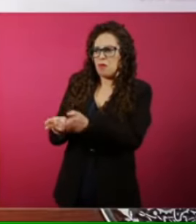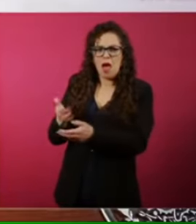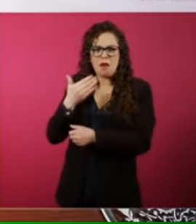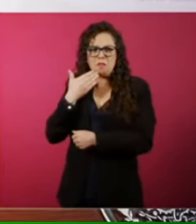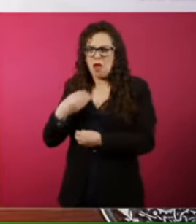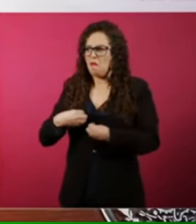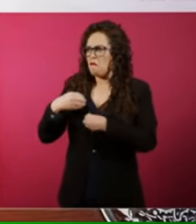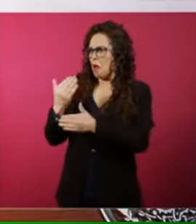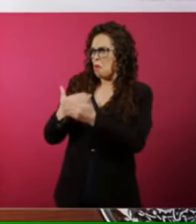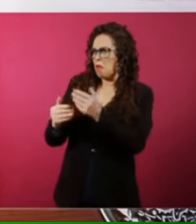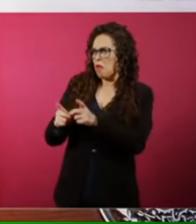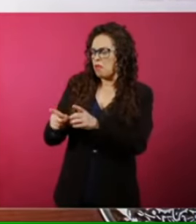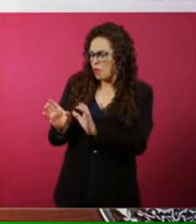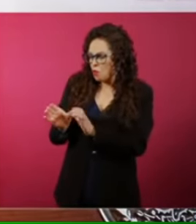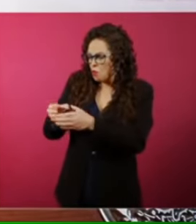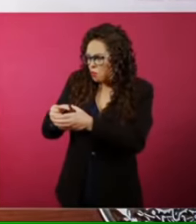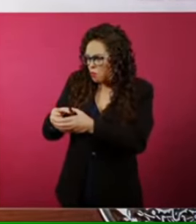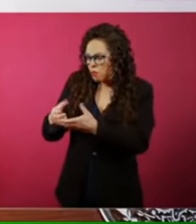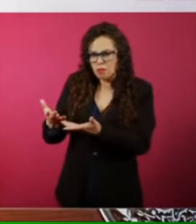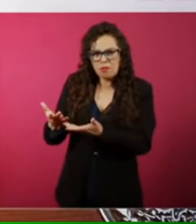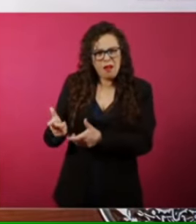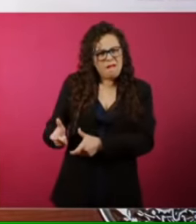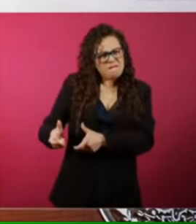en un mundo de opulencia. opulencia.